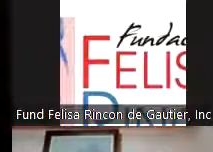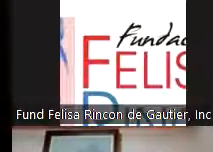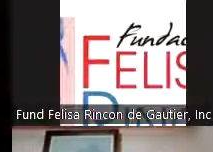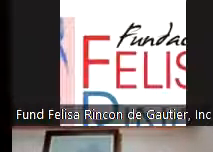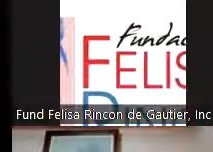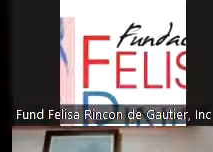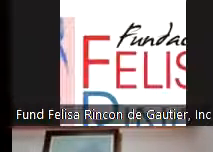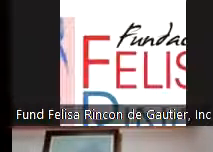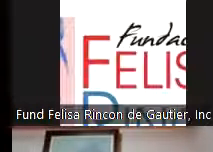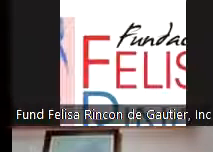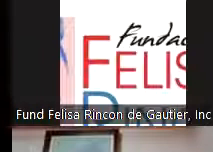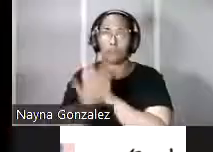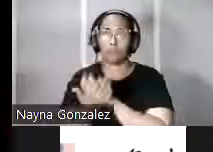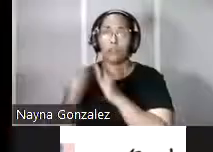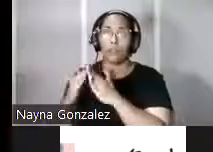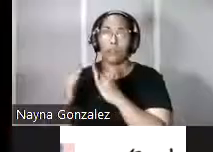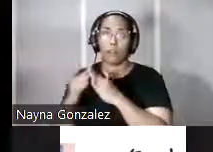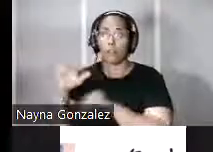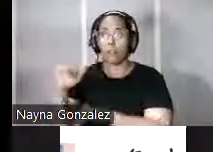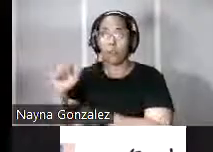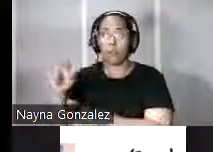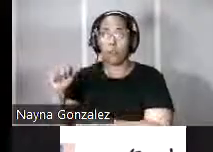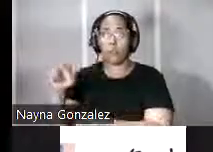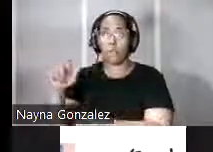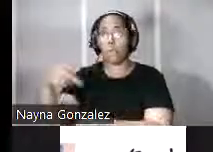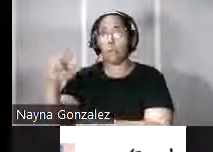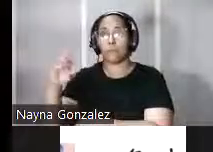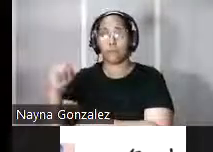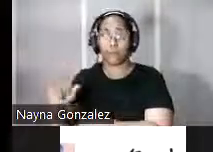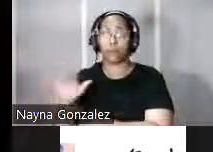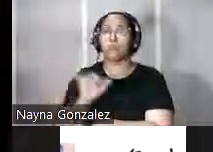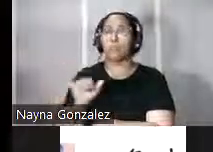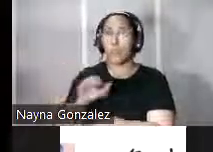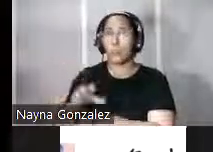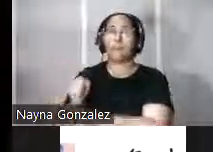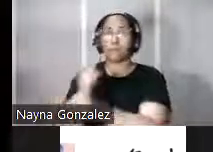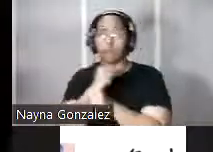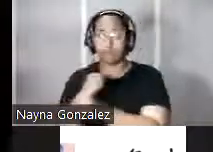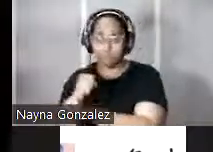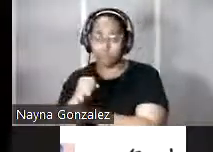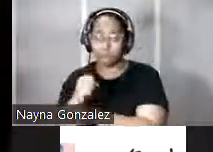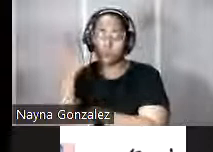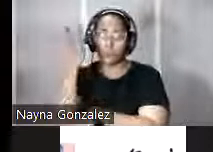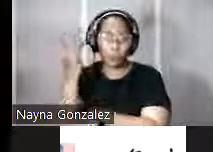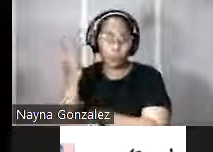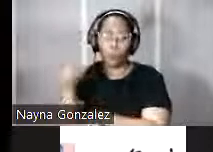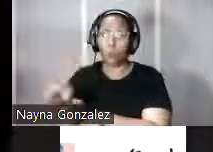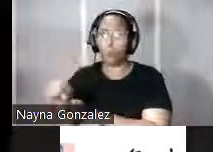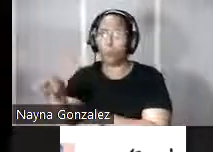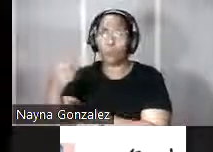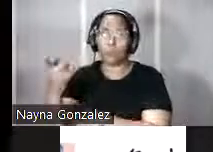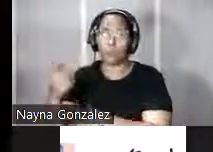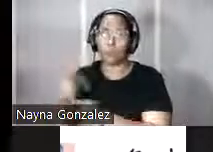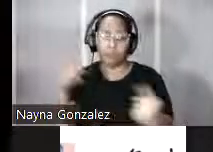que se convirtió en la vivienda de Juan Ponce de León, pero también fue una obra defensiva porque fue erigida en un punto